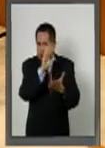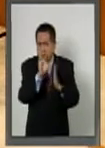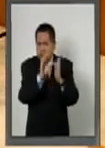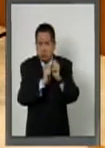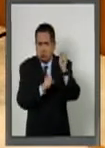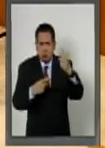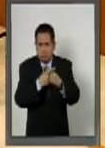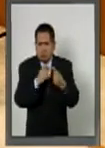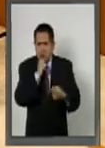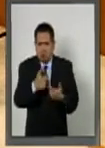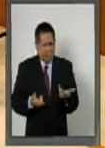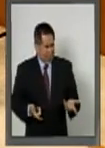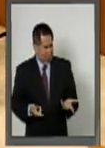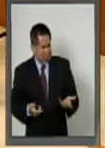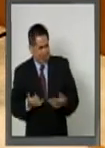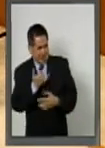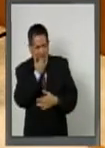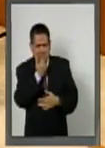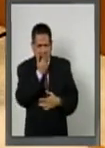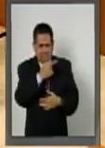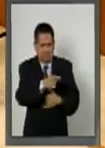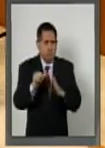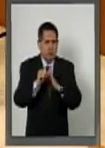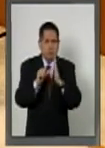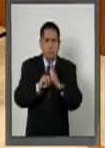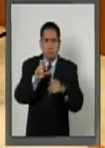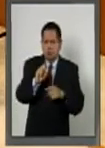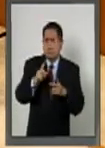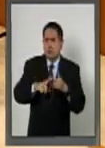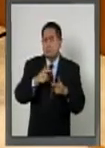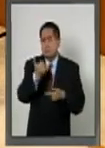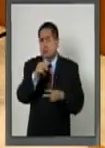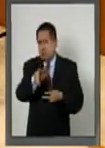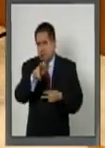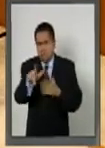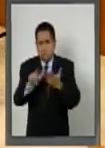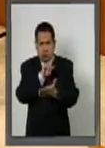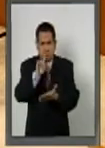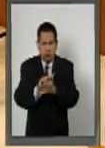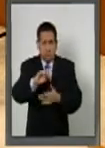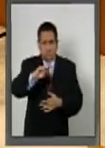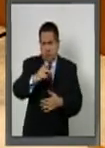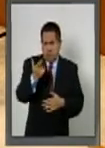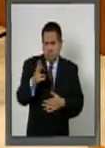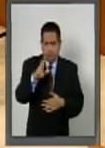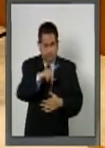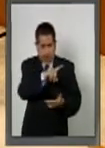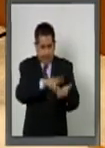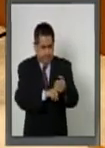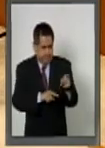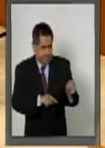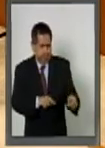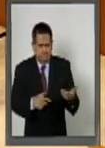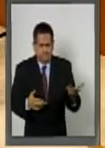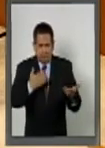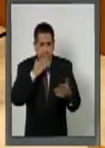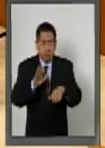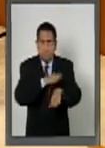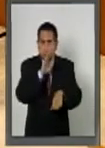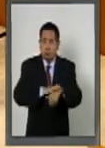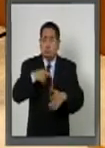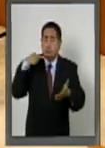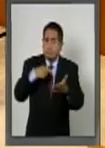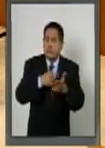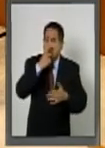Creo que el 30, el artículo 18 y 30 de la Ley Orgánica de la Procuraduría General de la República establece